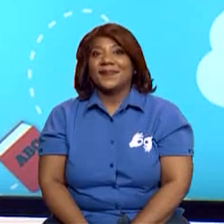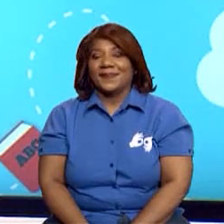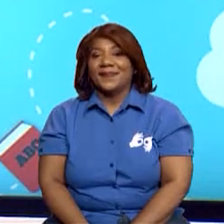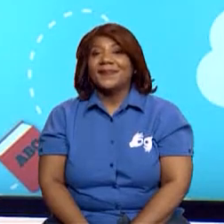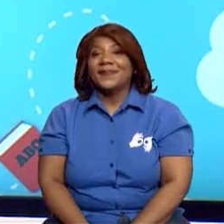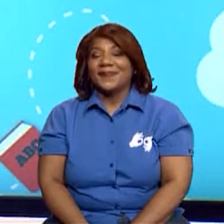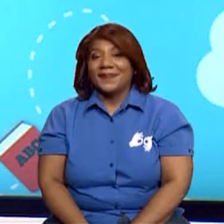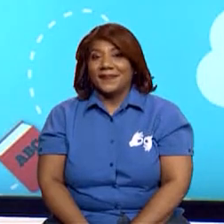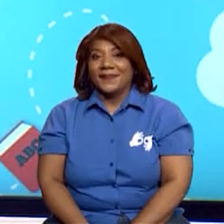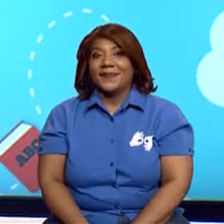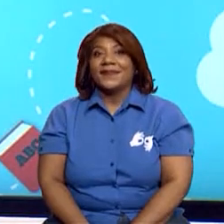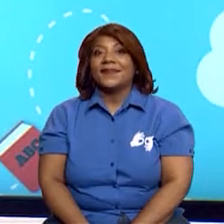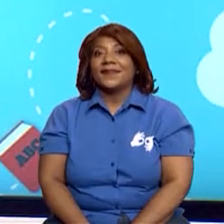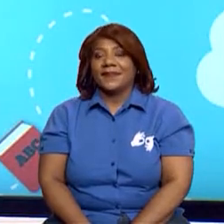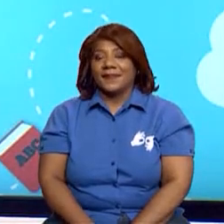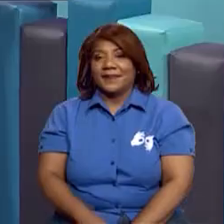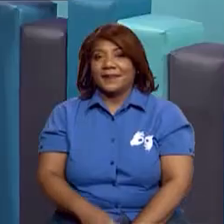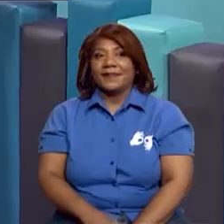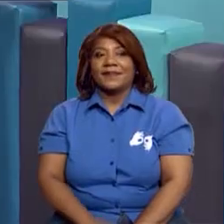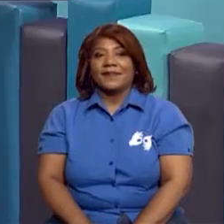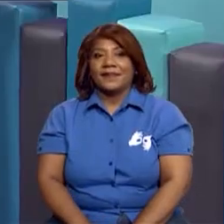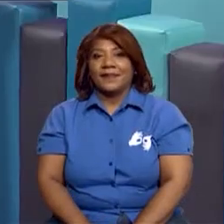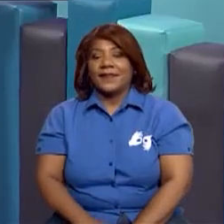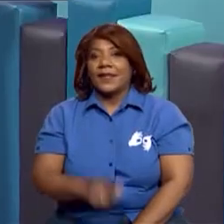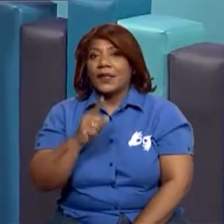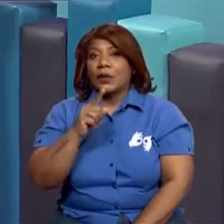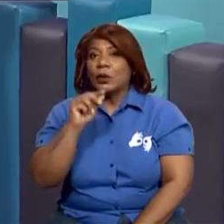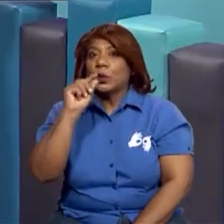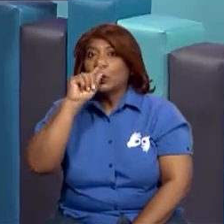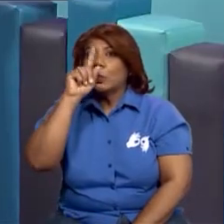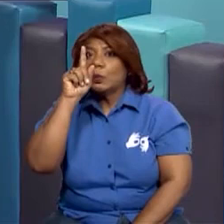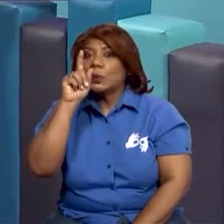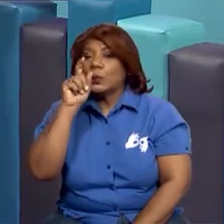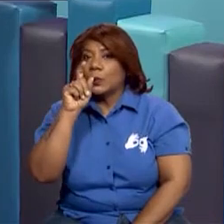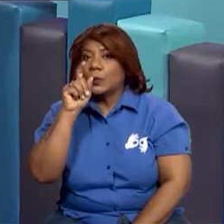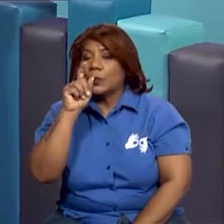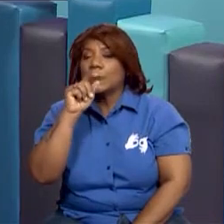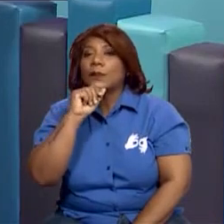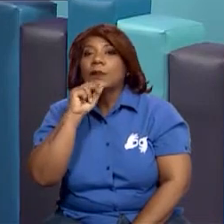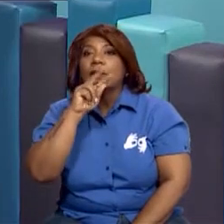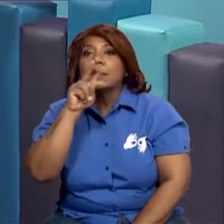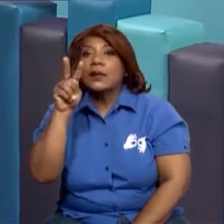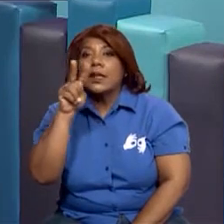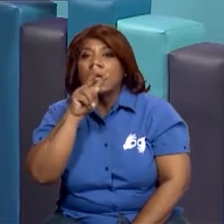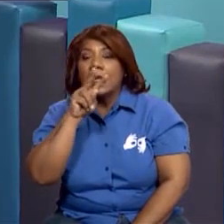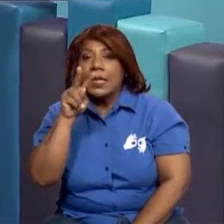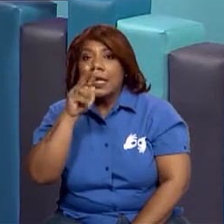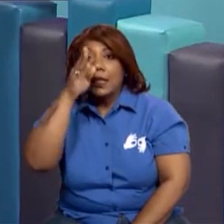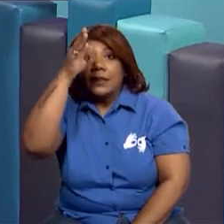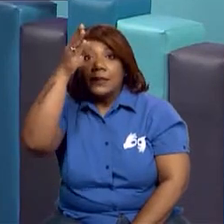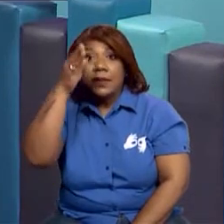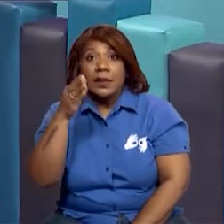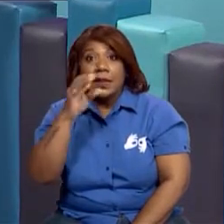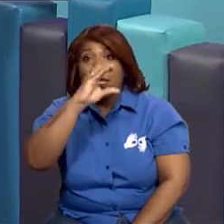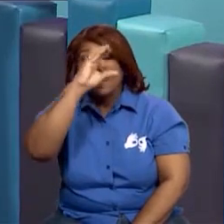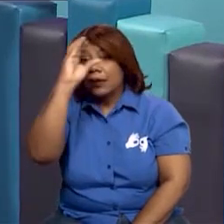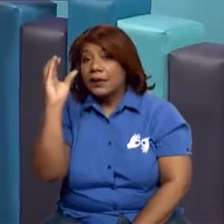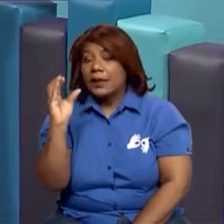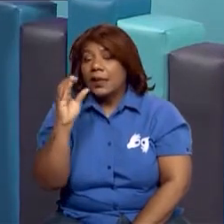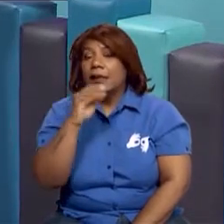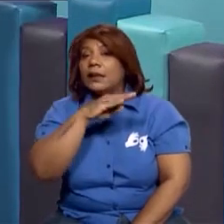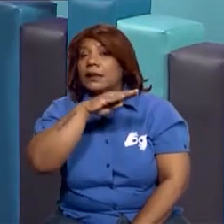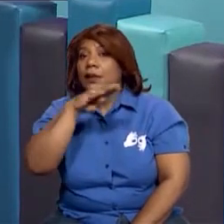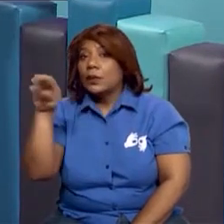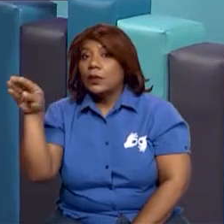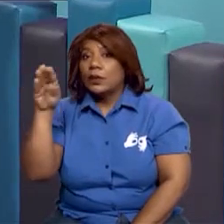¿Por qué? Porque viaja por el mar. Y así sucesivamente ya te están dando una de las letras para que te